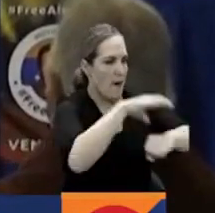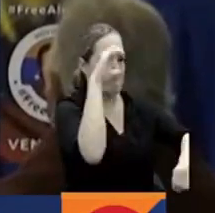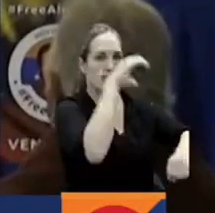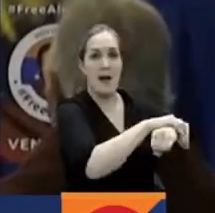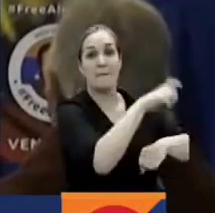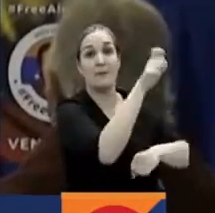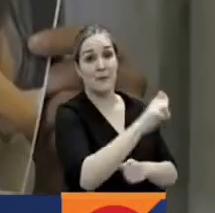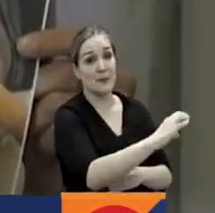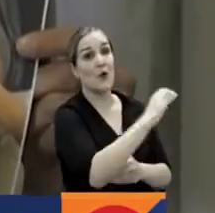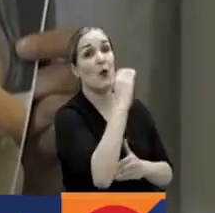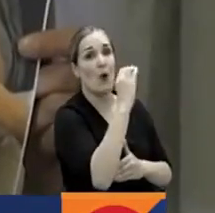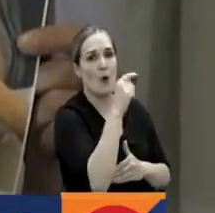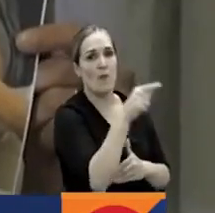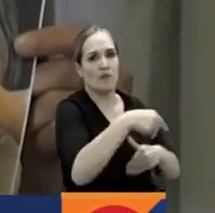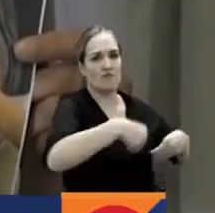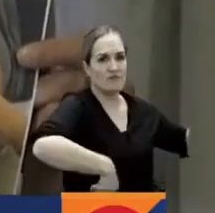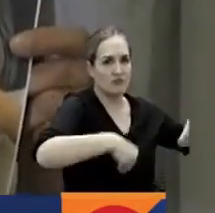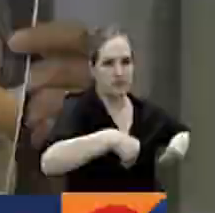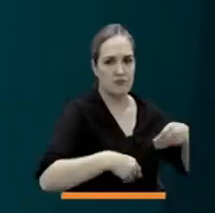estatal petrolera PDVSA